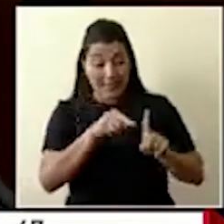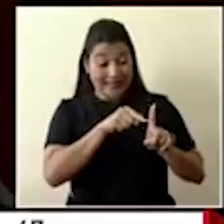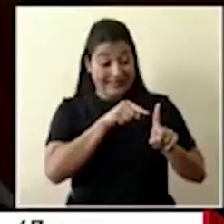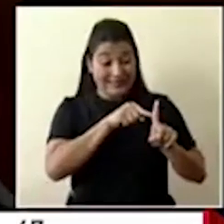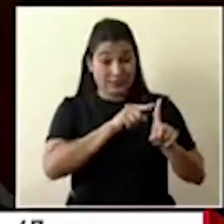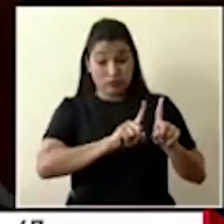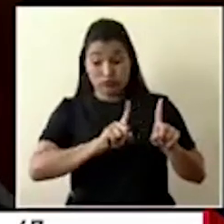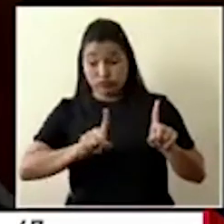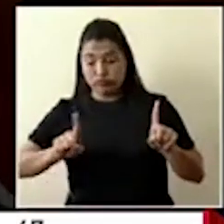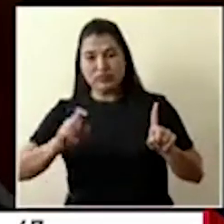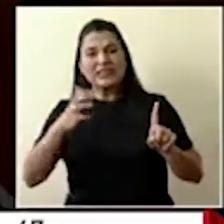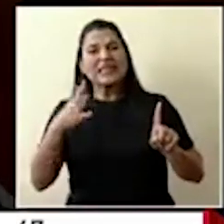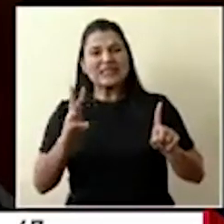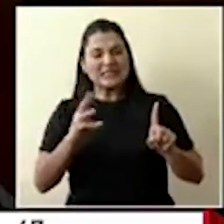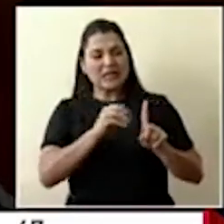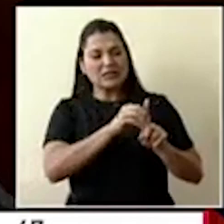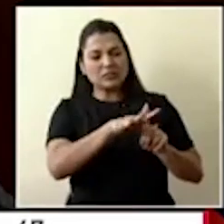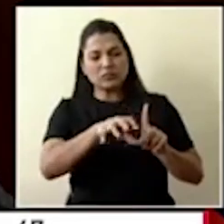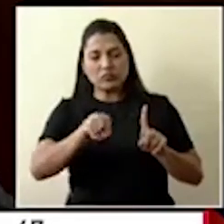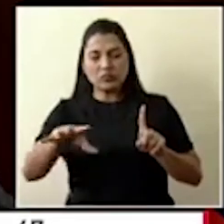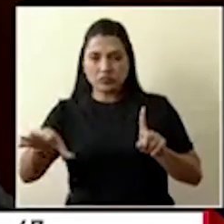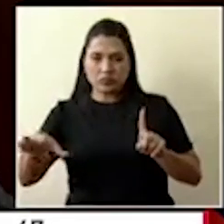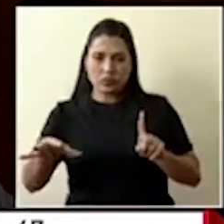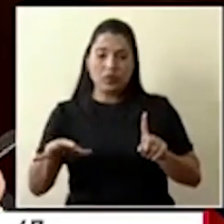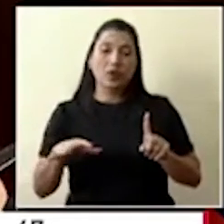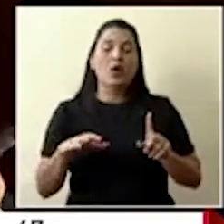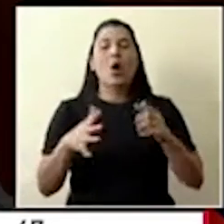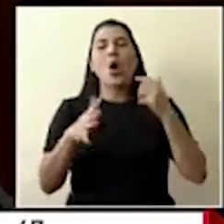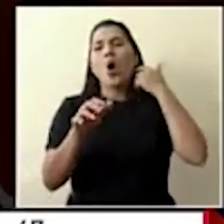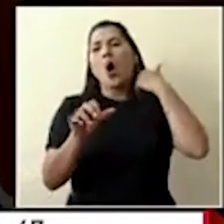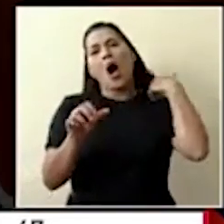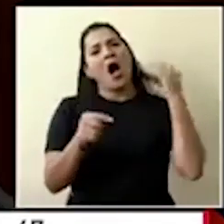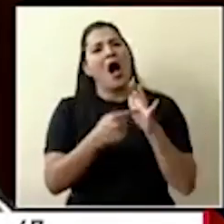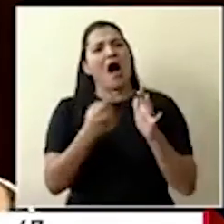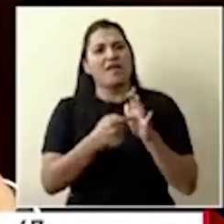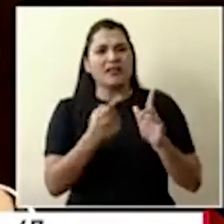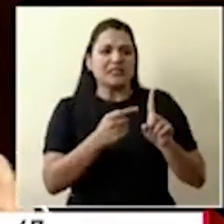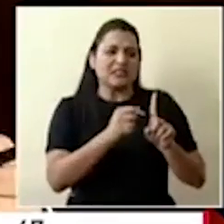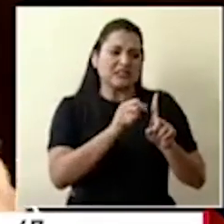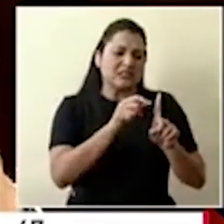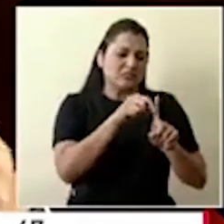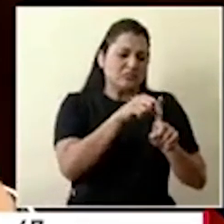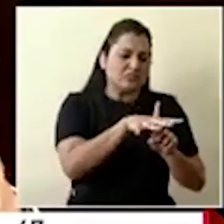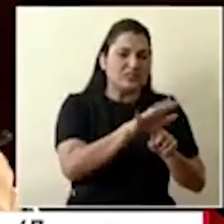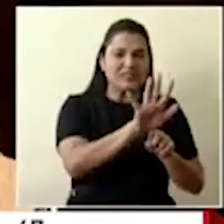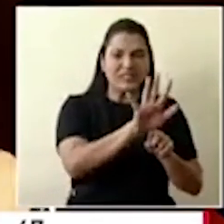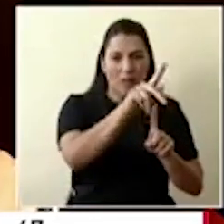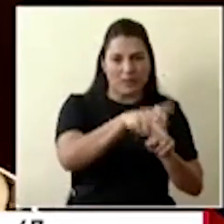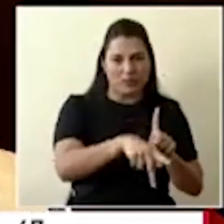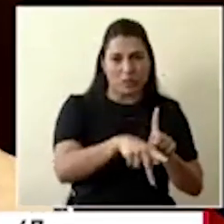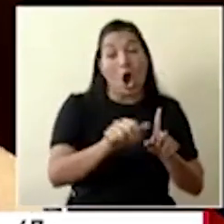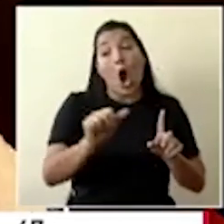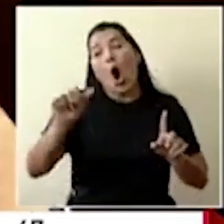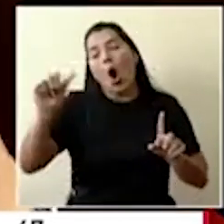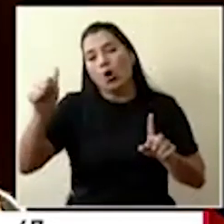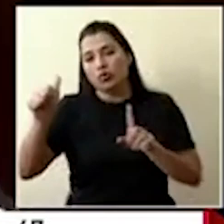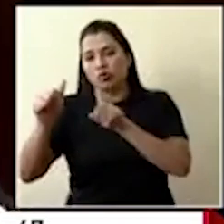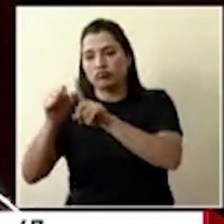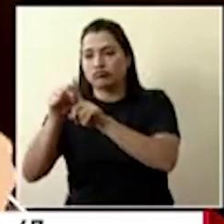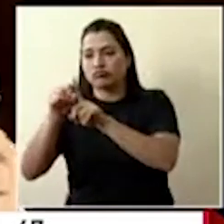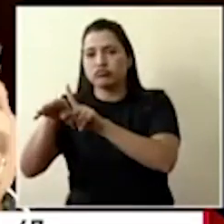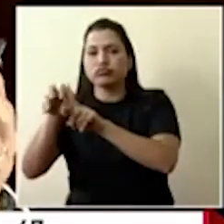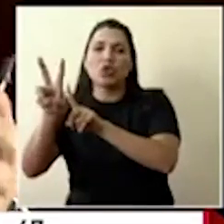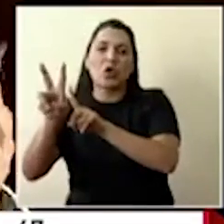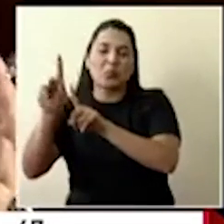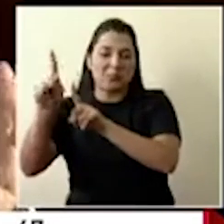que son de más de 5 personas. Hay clústeres más pequeñitos que son de 2 personas y que esos pues no los estamos incluyendo en esta catalogación